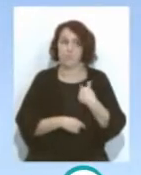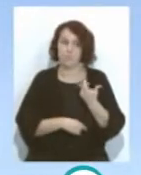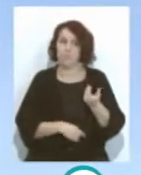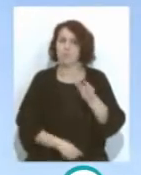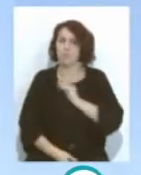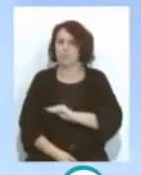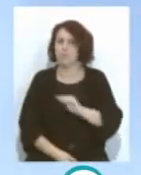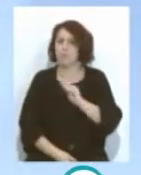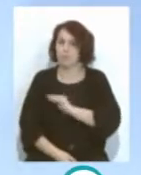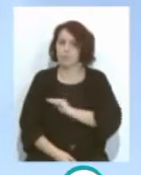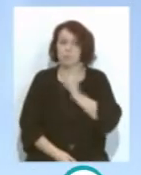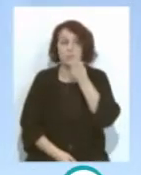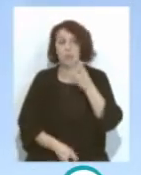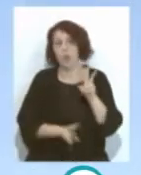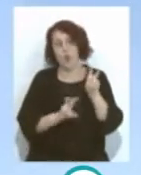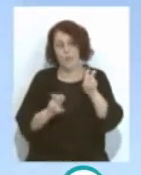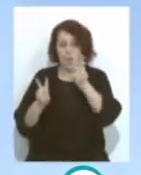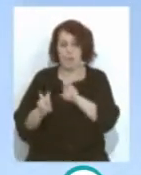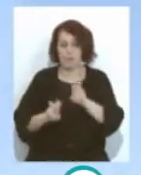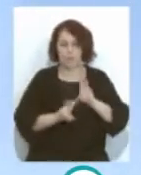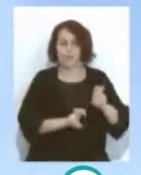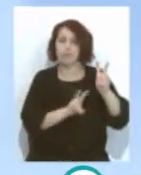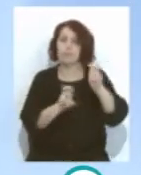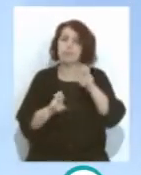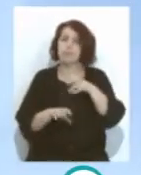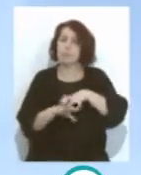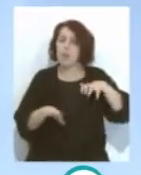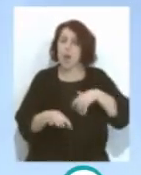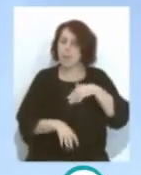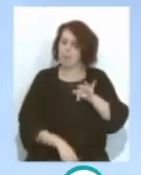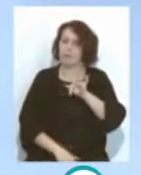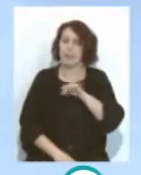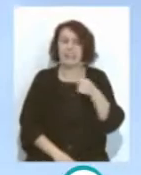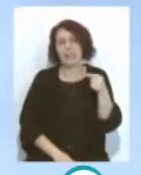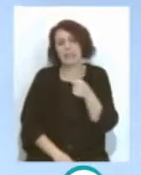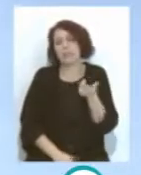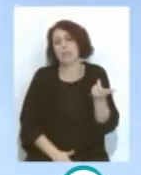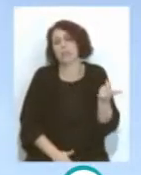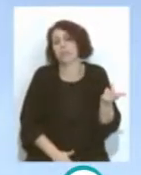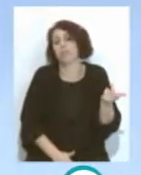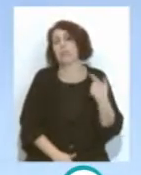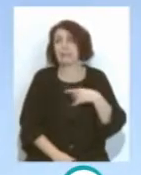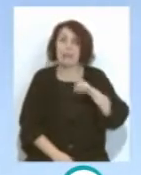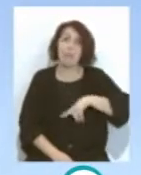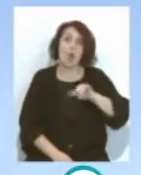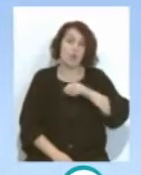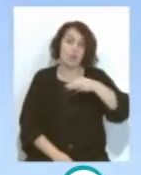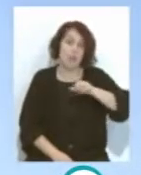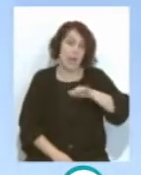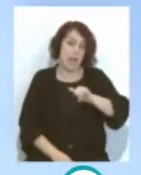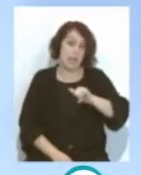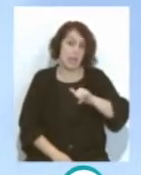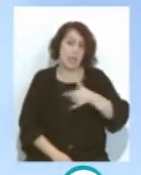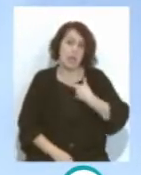bastantes Bueno Novedades Y la mayoría De ellas positiva Negativa También la de José Mari Que está